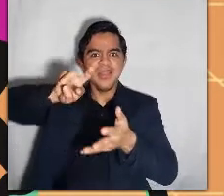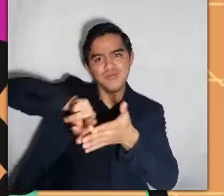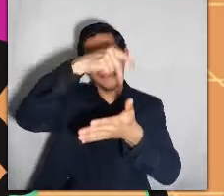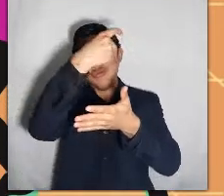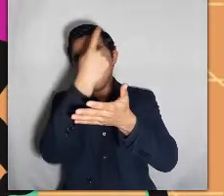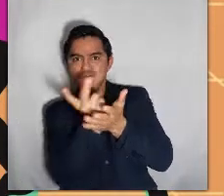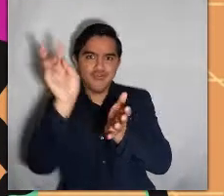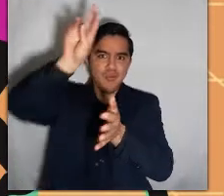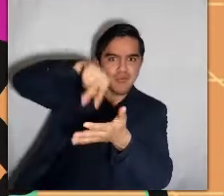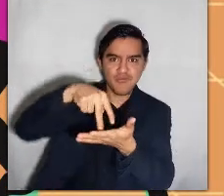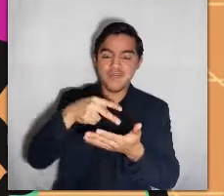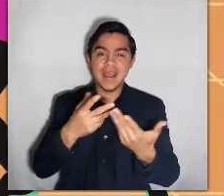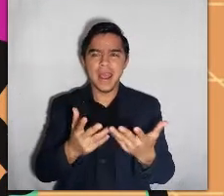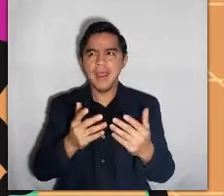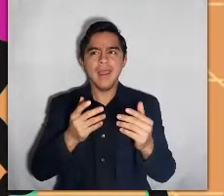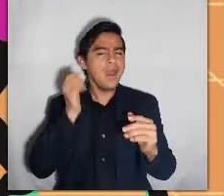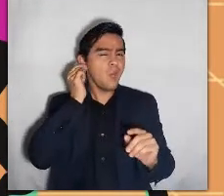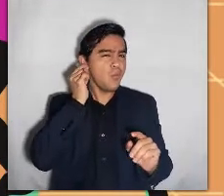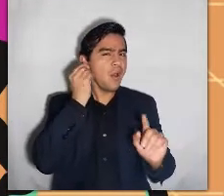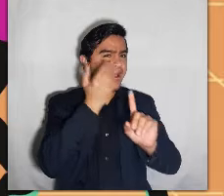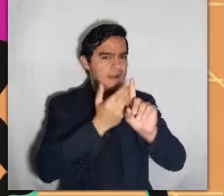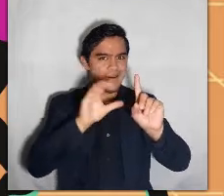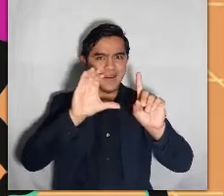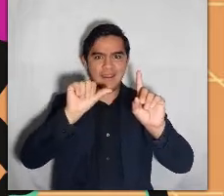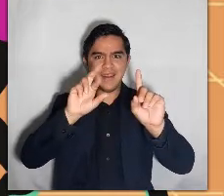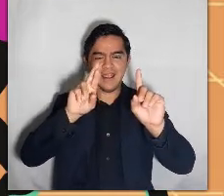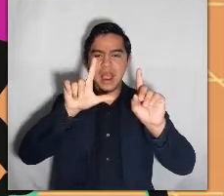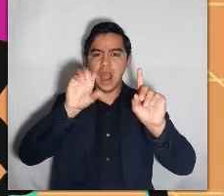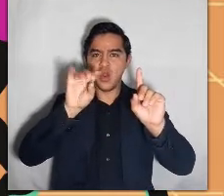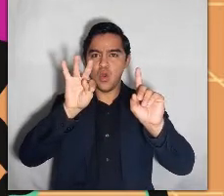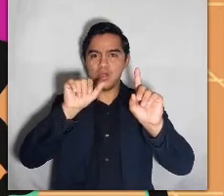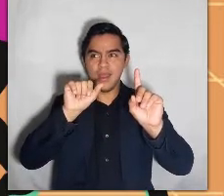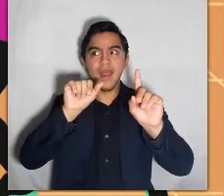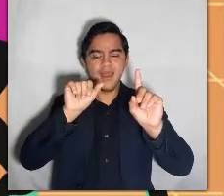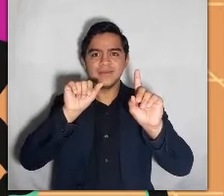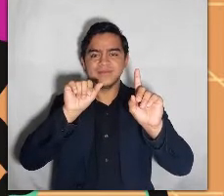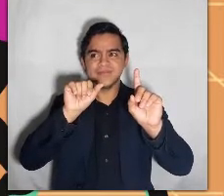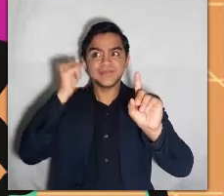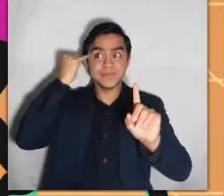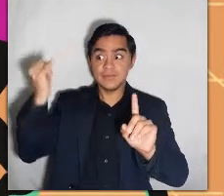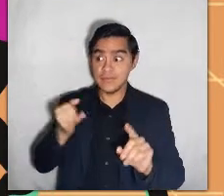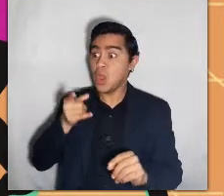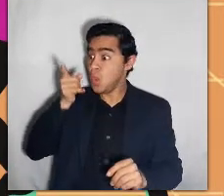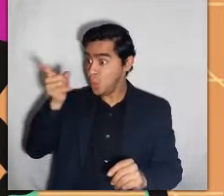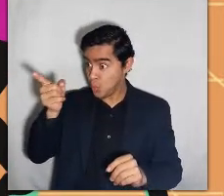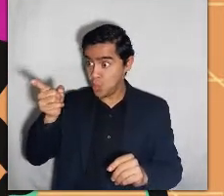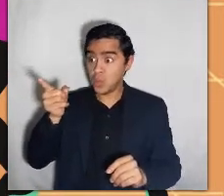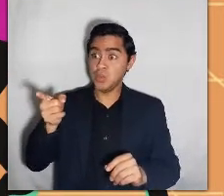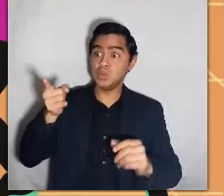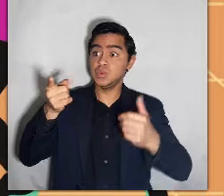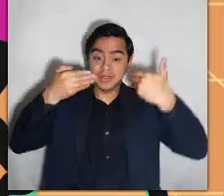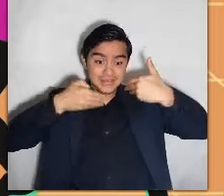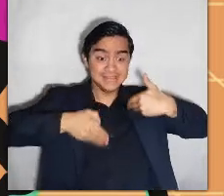cantando, bailando y haciendo piruetas. Así que Carlota propuso lo siguiente. Si consigues bailar sobre